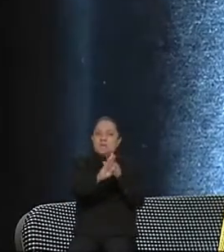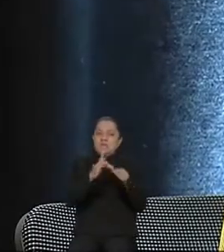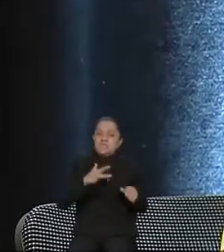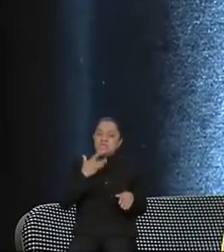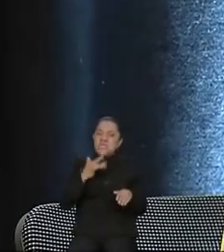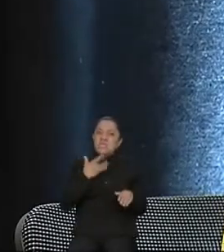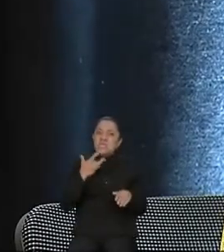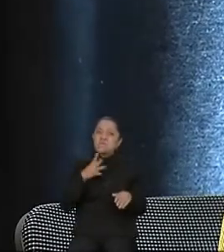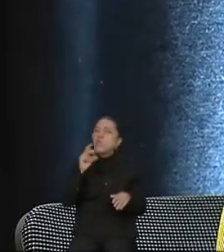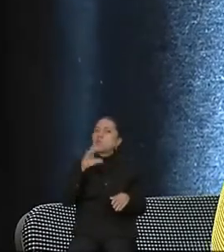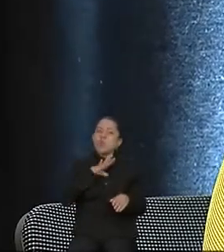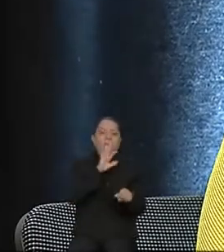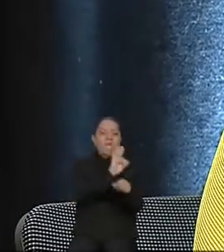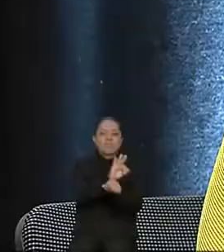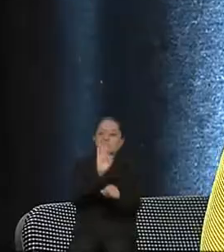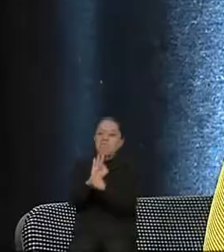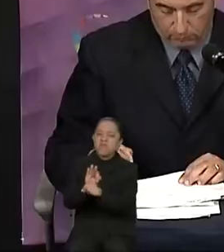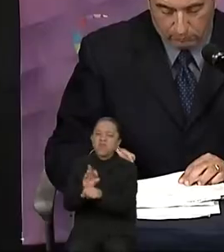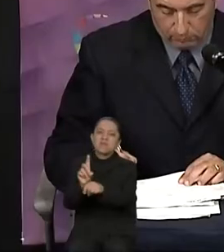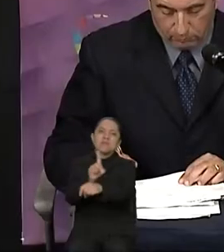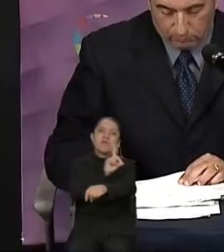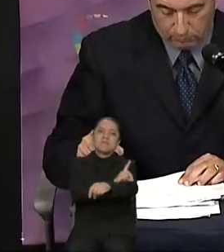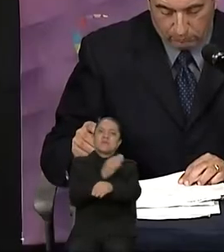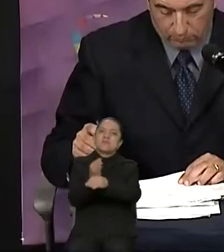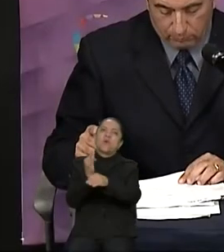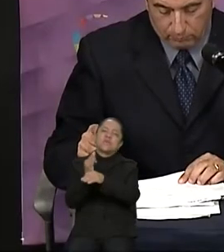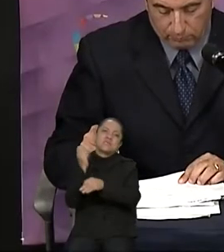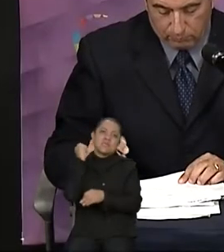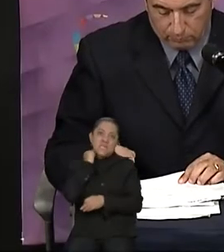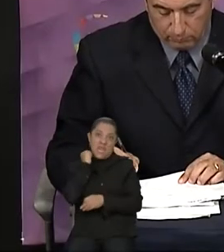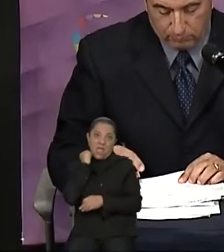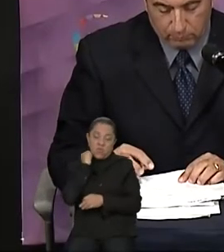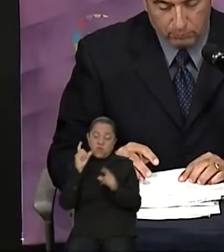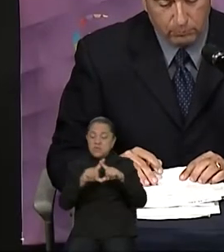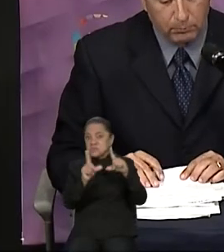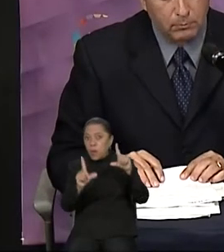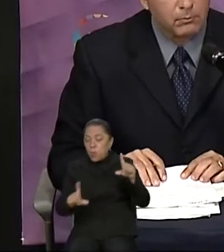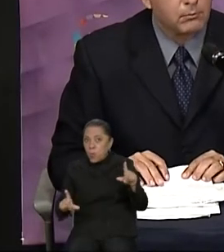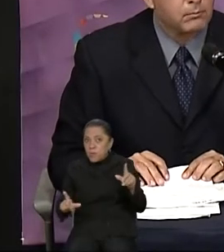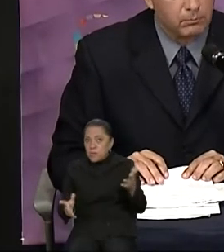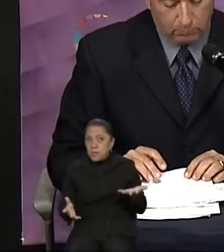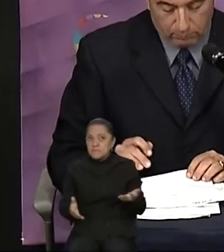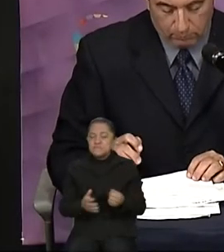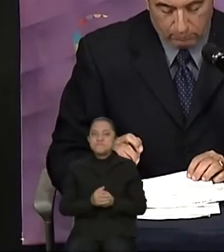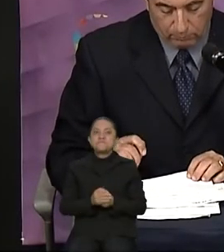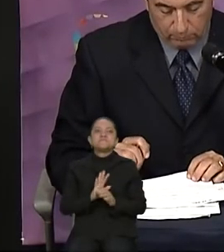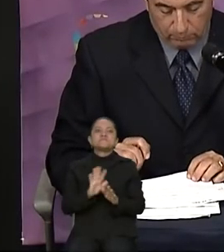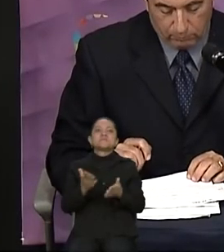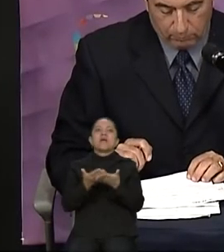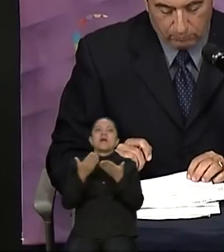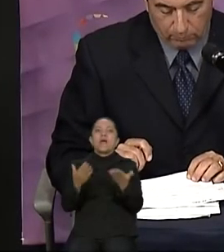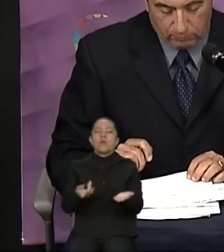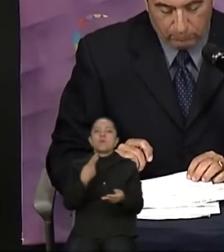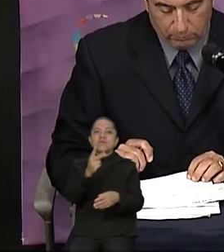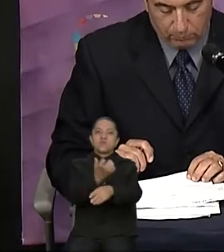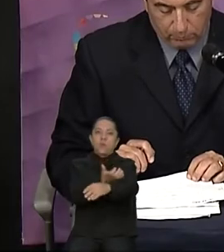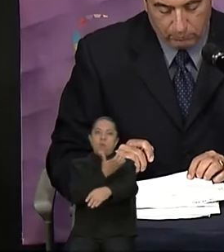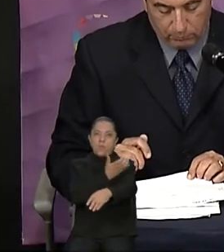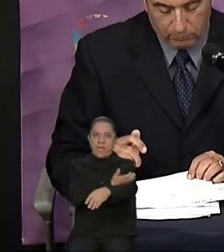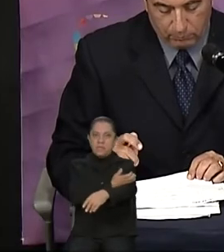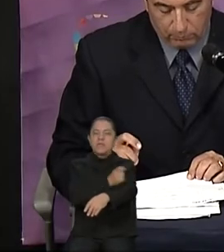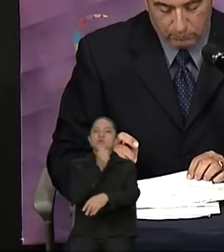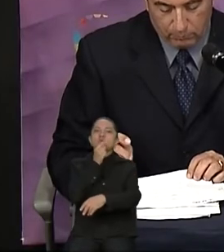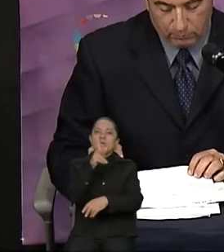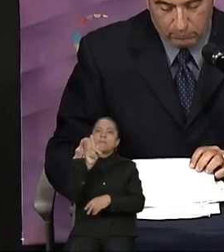defensa desde el Senado de la República. Gracias, candidata. Ahora es momento de escuchar a su compañero de fórmula, también del Partido de la